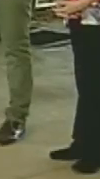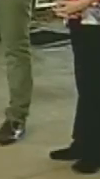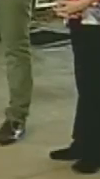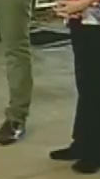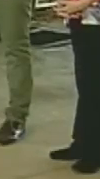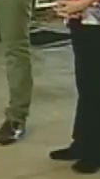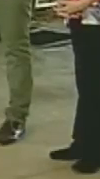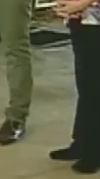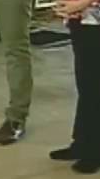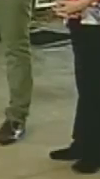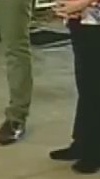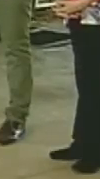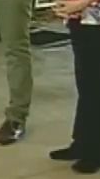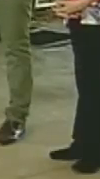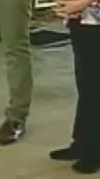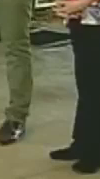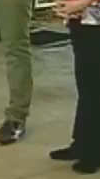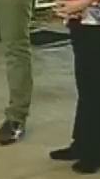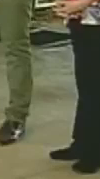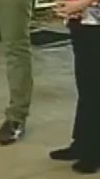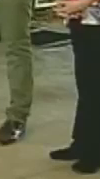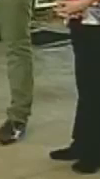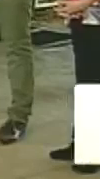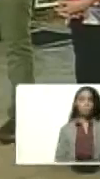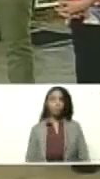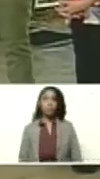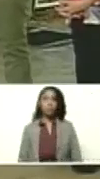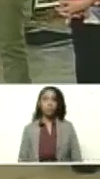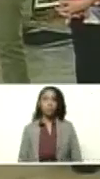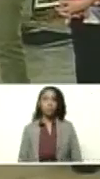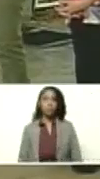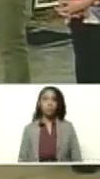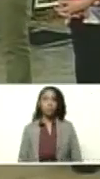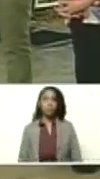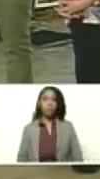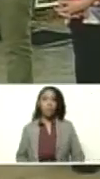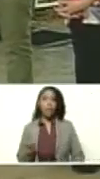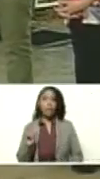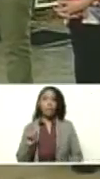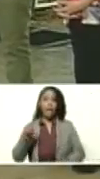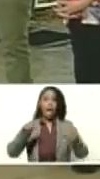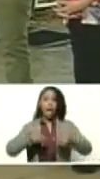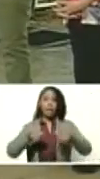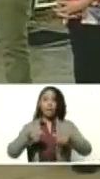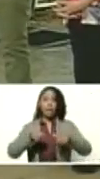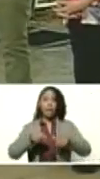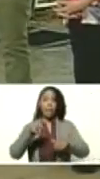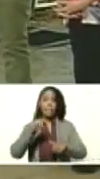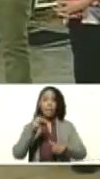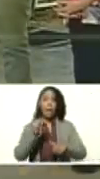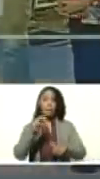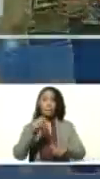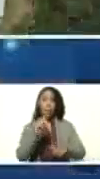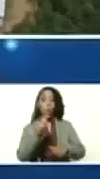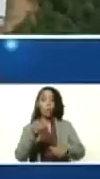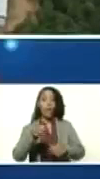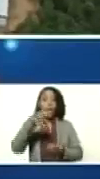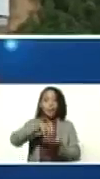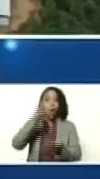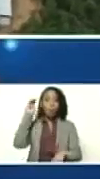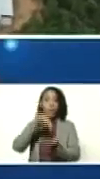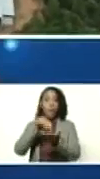uno de los artífices, de este milagro hermoso, aquí en Mampote, Estado Miranda,